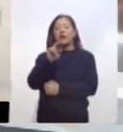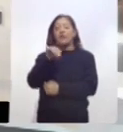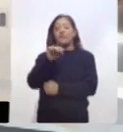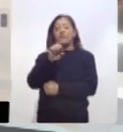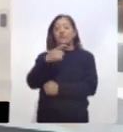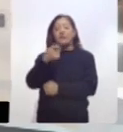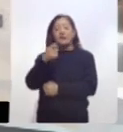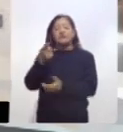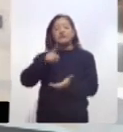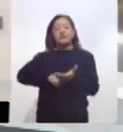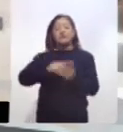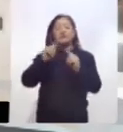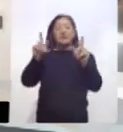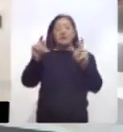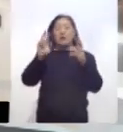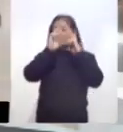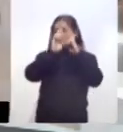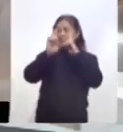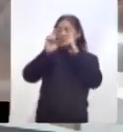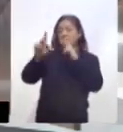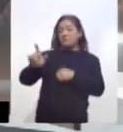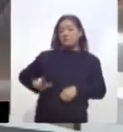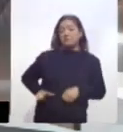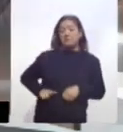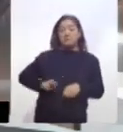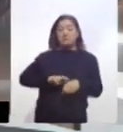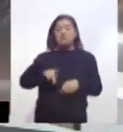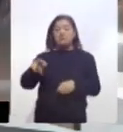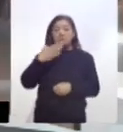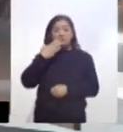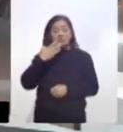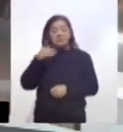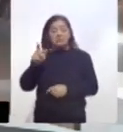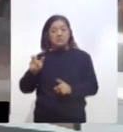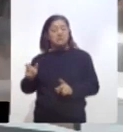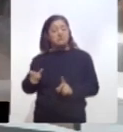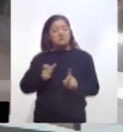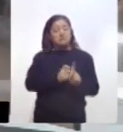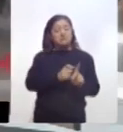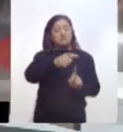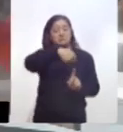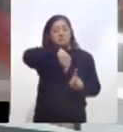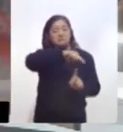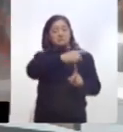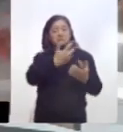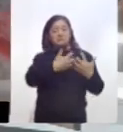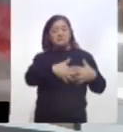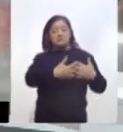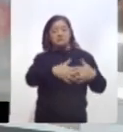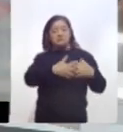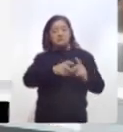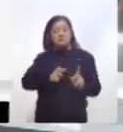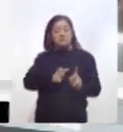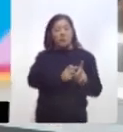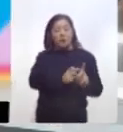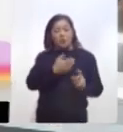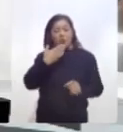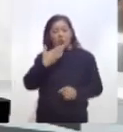reconoce la convicción del gobernador por respaldar al sector y proteger los empleos.